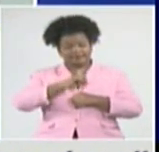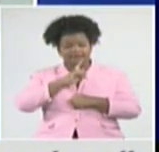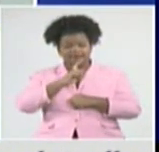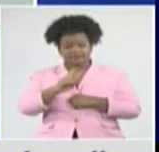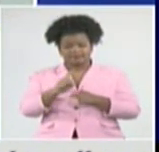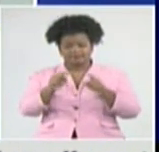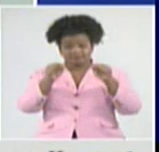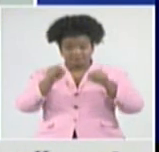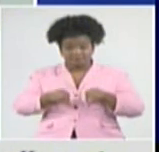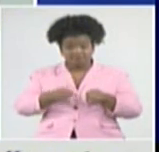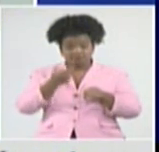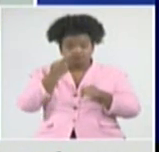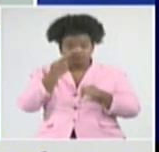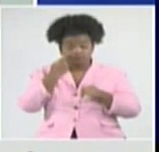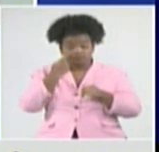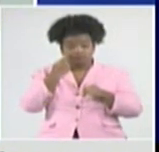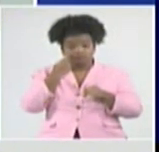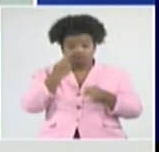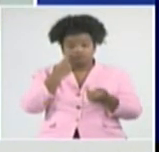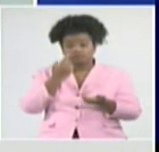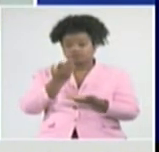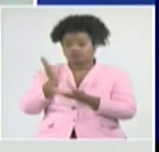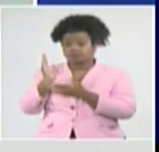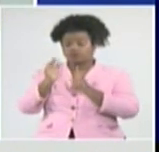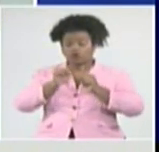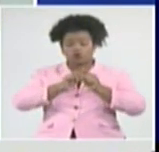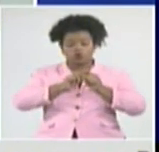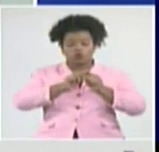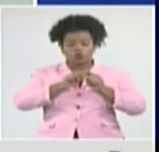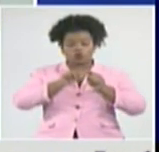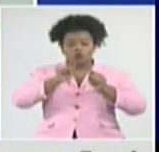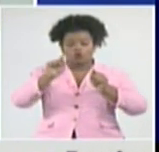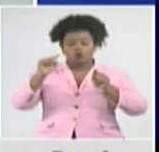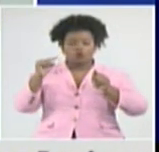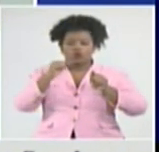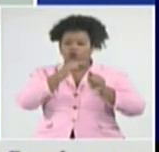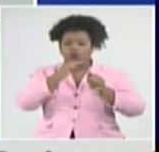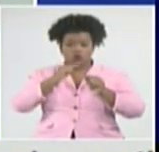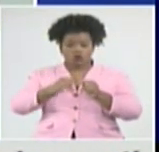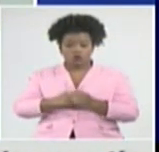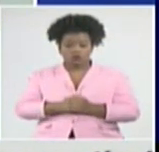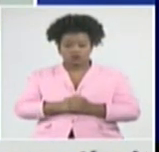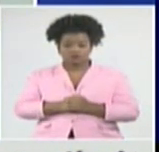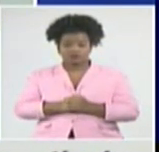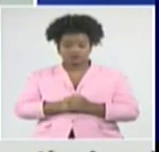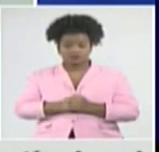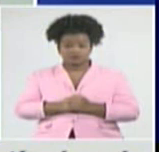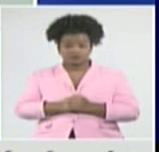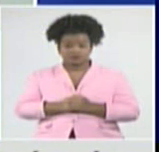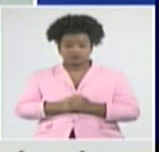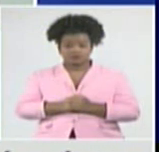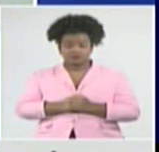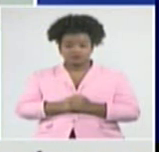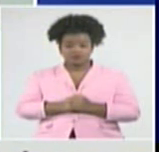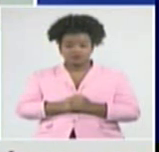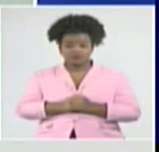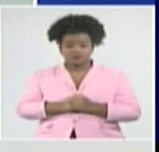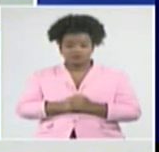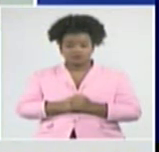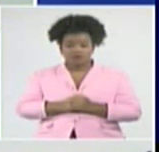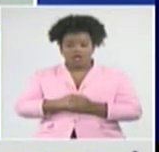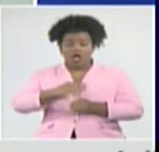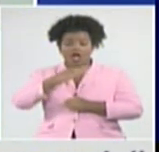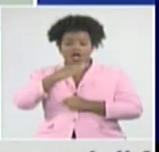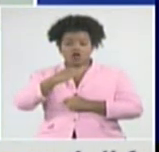la curva roja y la línea, la tendencia azul que va a la